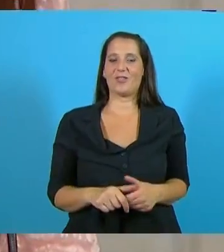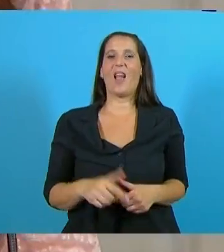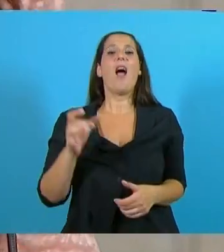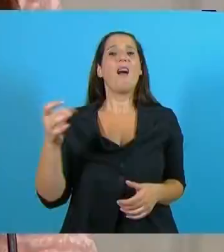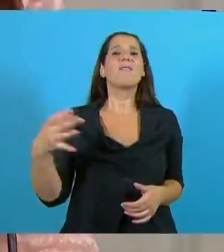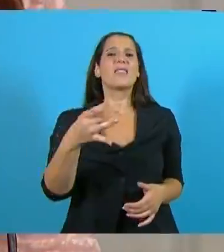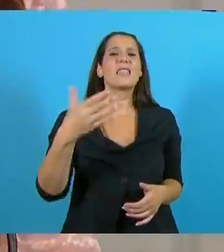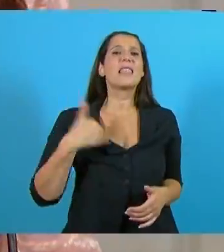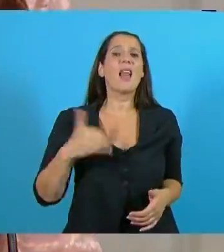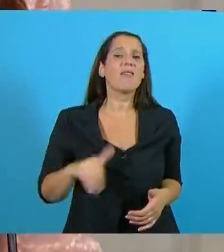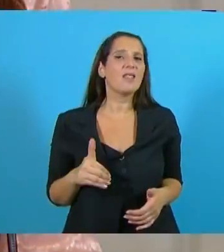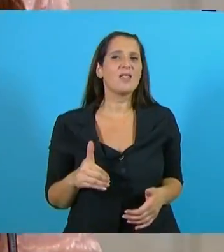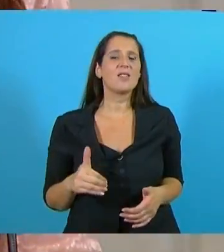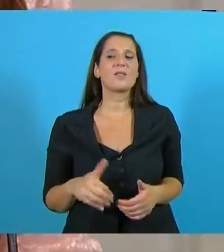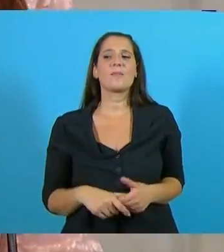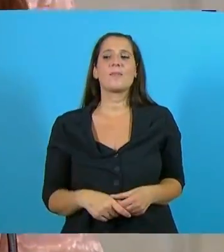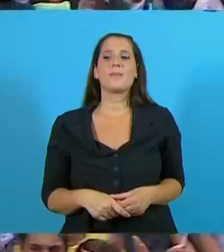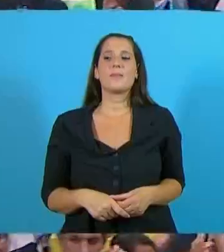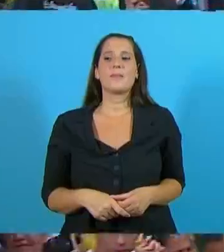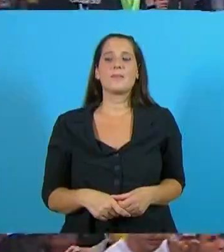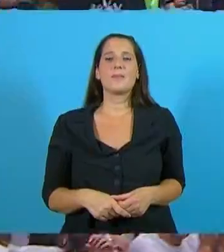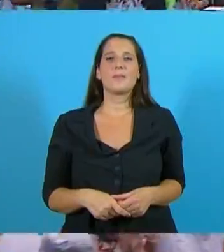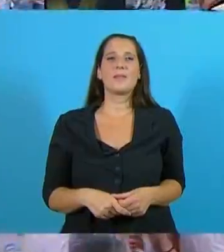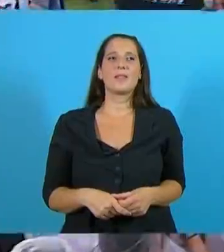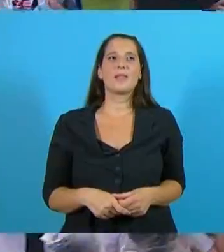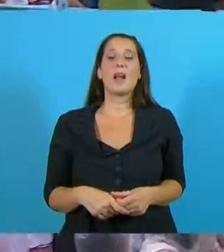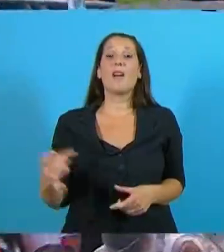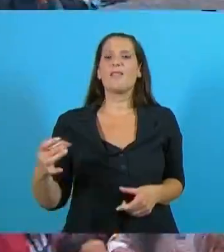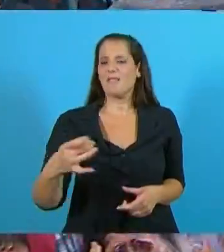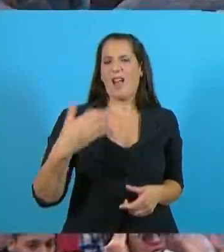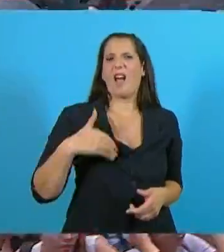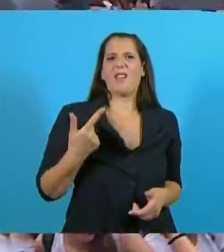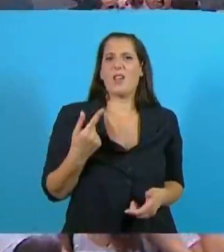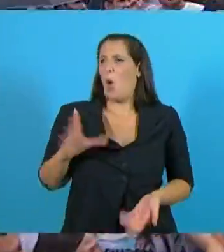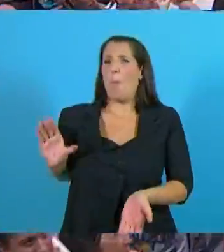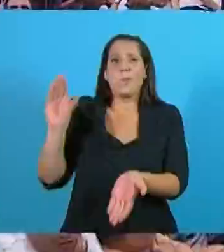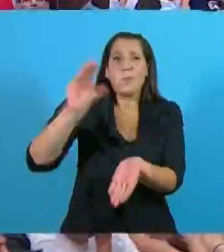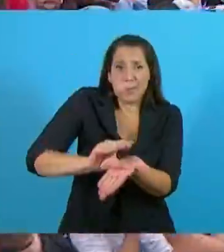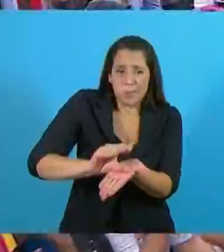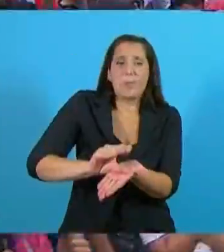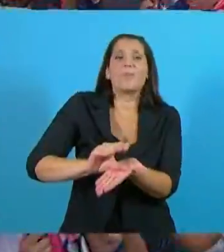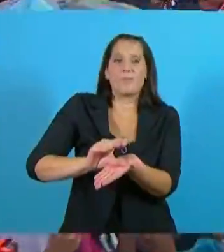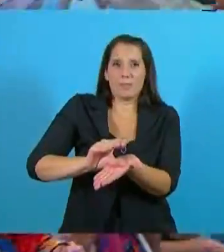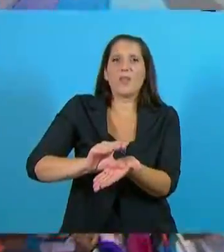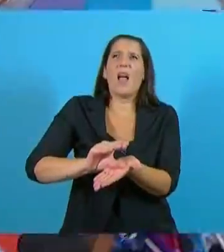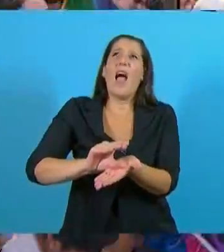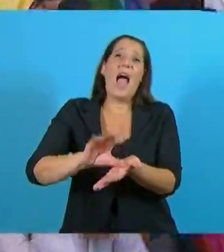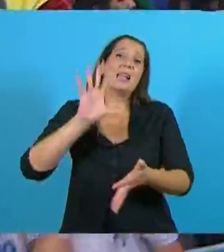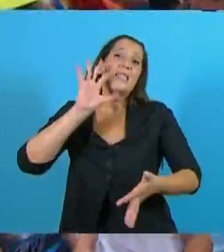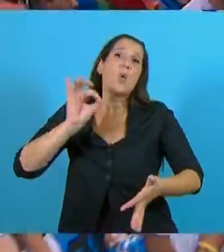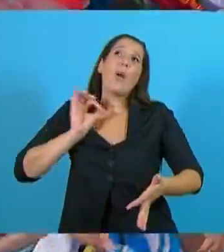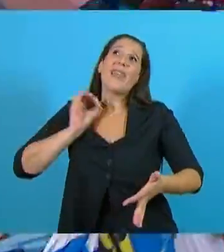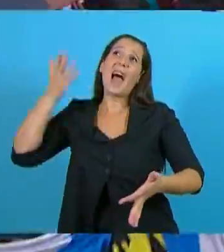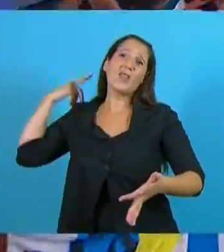Trenes argentinos con una inversión que no se hacía desde hace más de 50